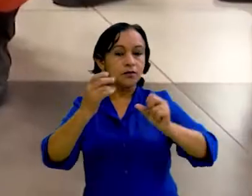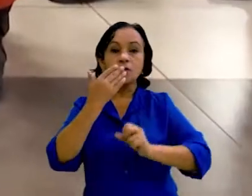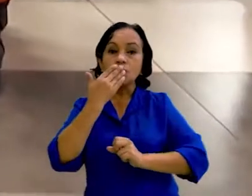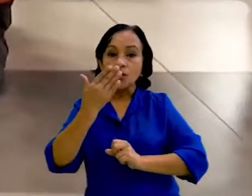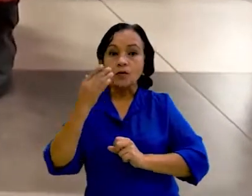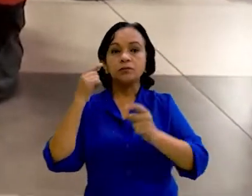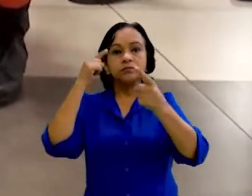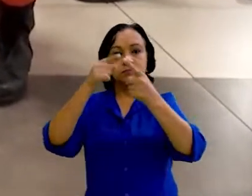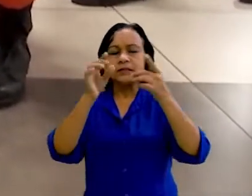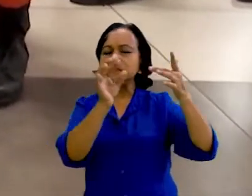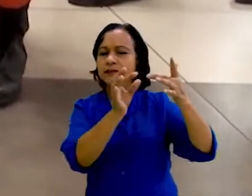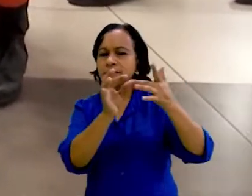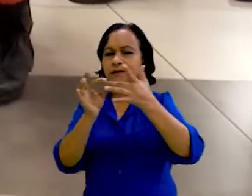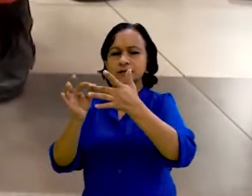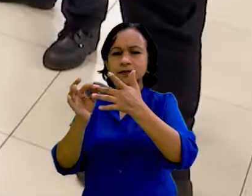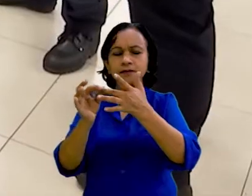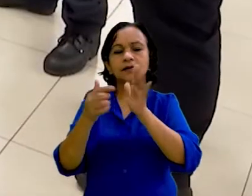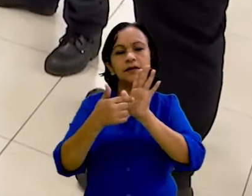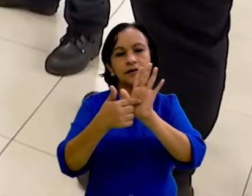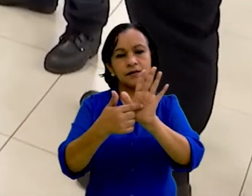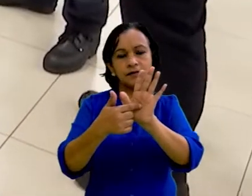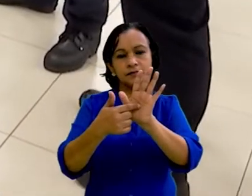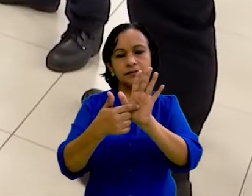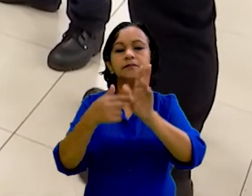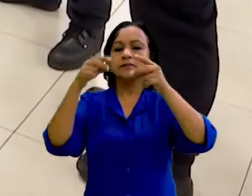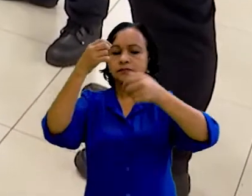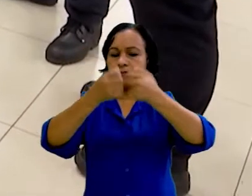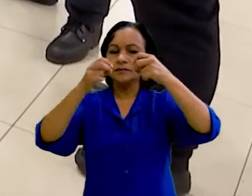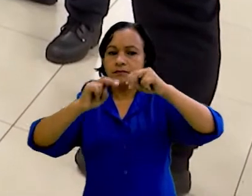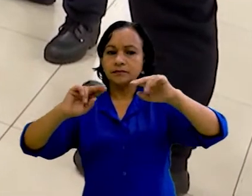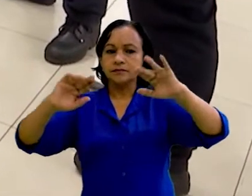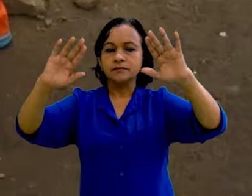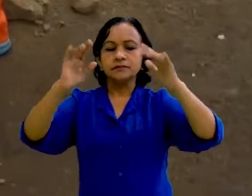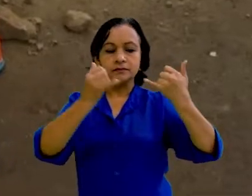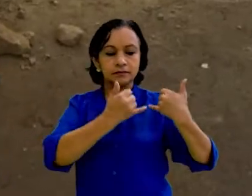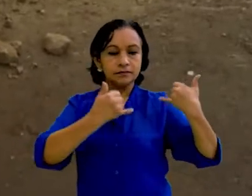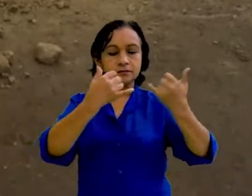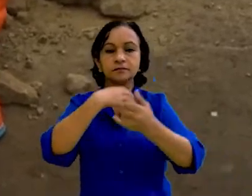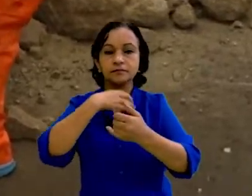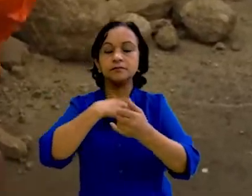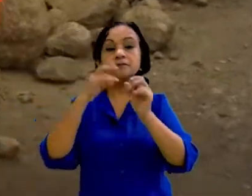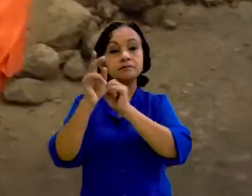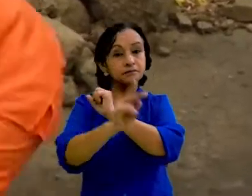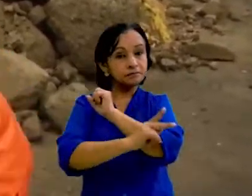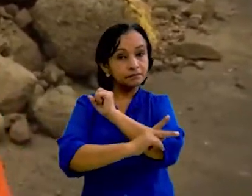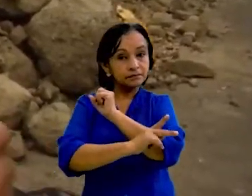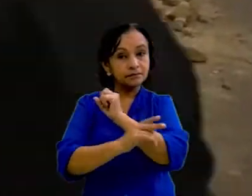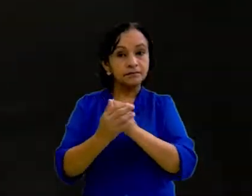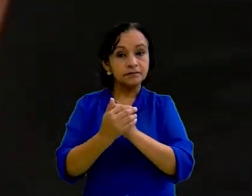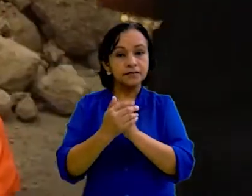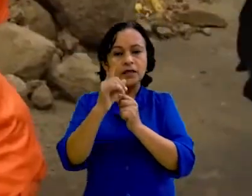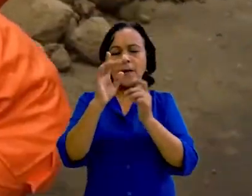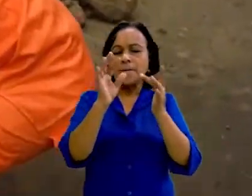logros tanto en situaciones específicas, como por ejemplo durante los eventos naturales, como a nivel institucional y de país. Pero